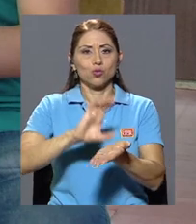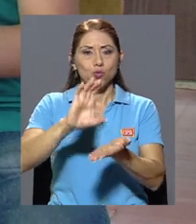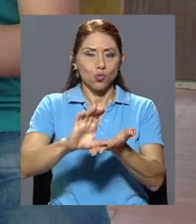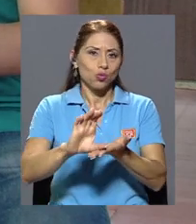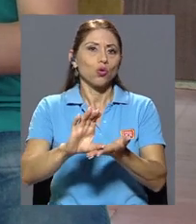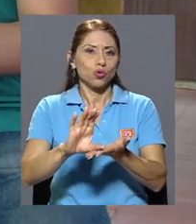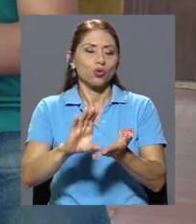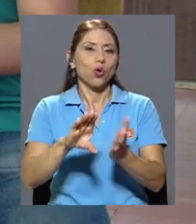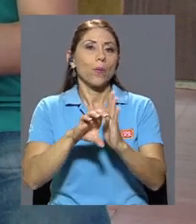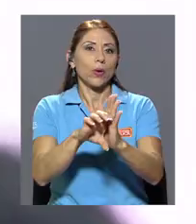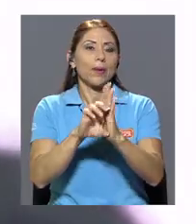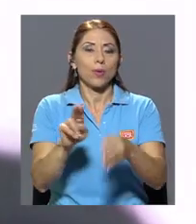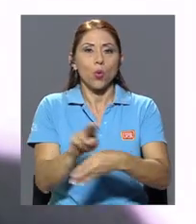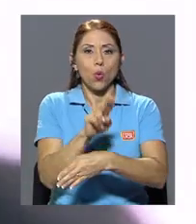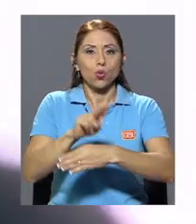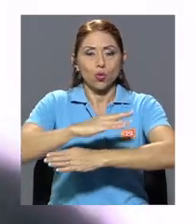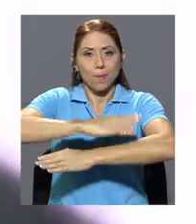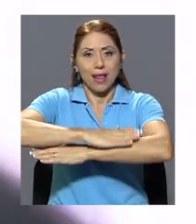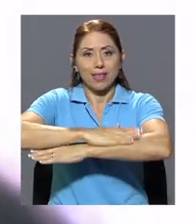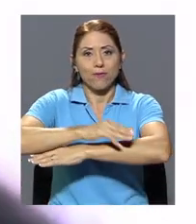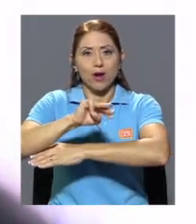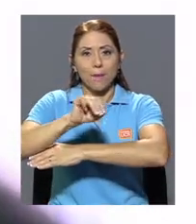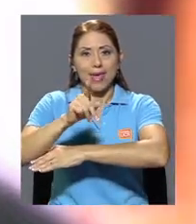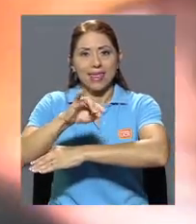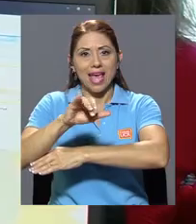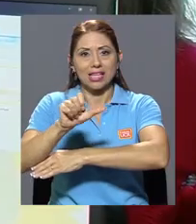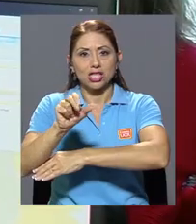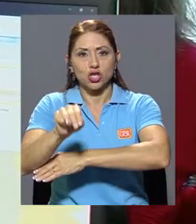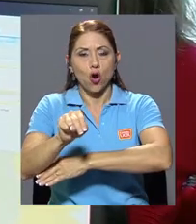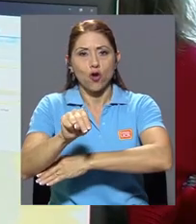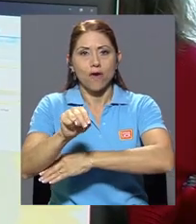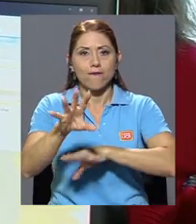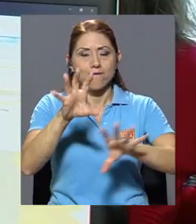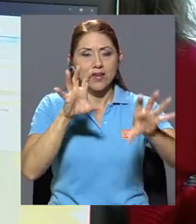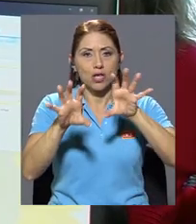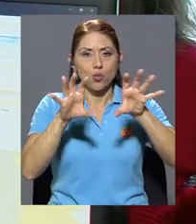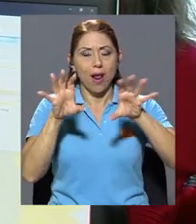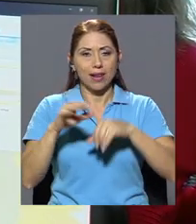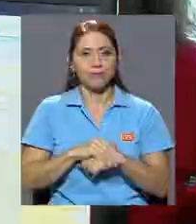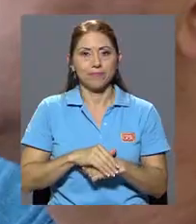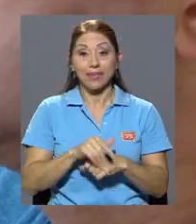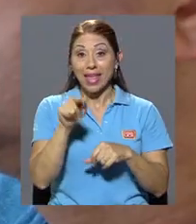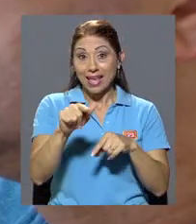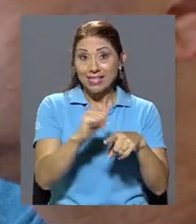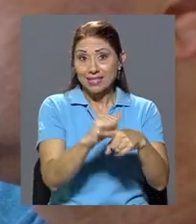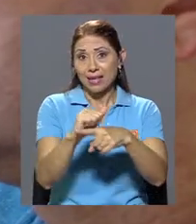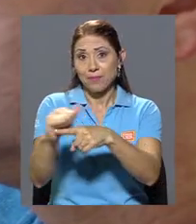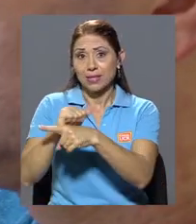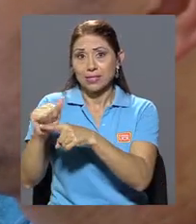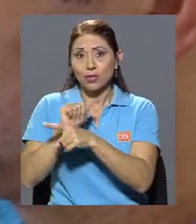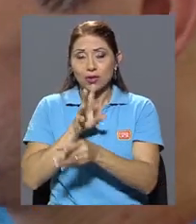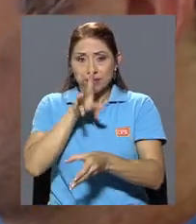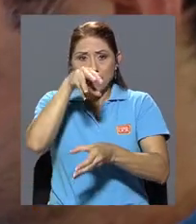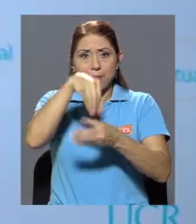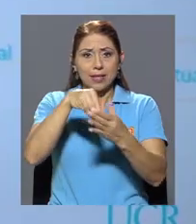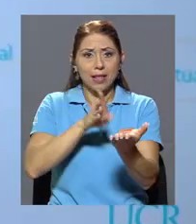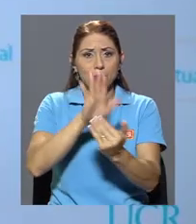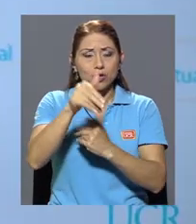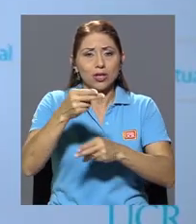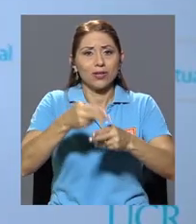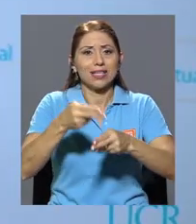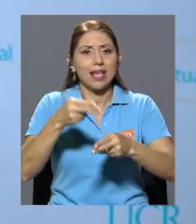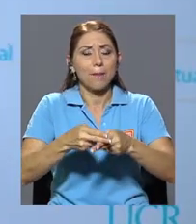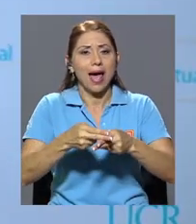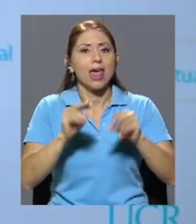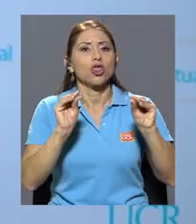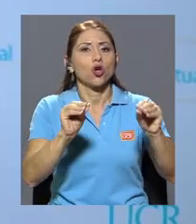cursos, como sería el uso de la plataforma de mediación virtual. Estas capacitaciones son parte del proyecto Docencia